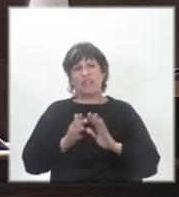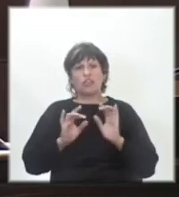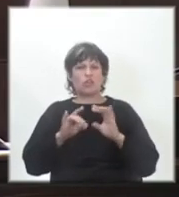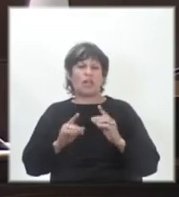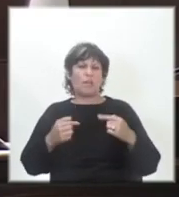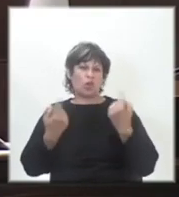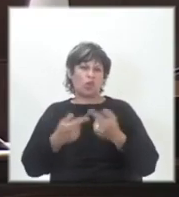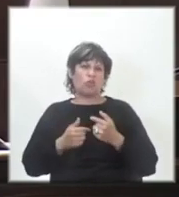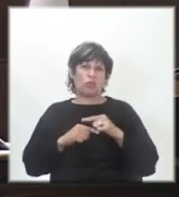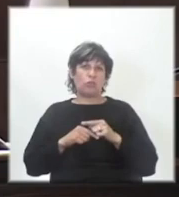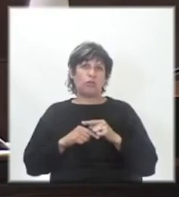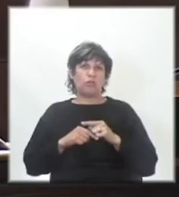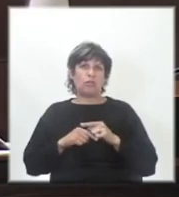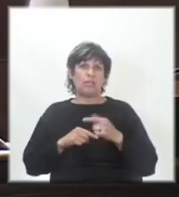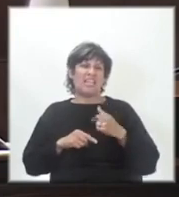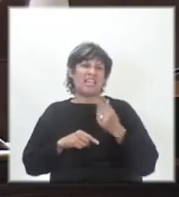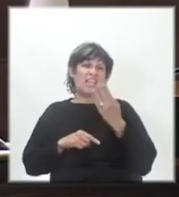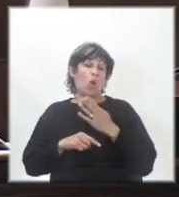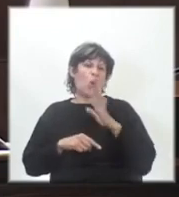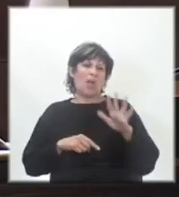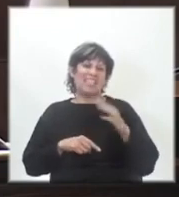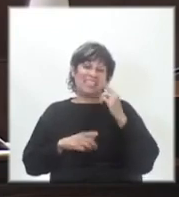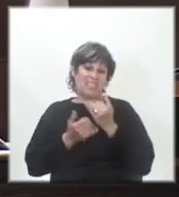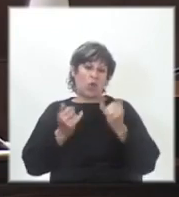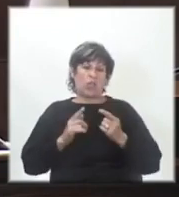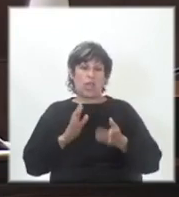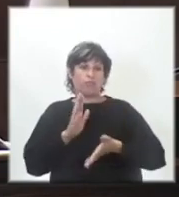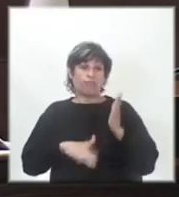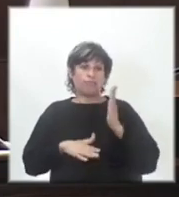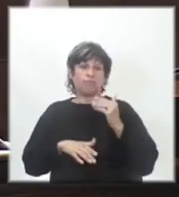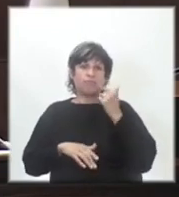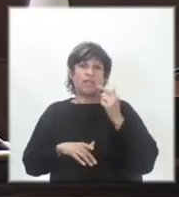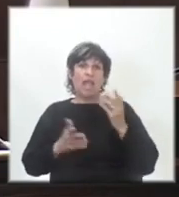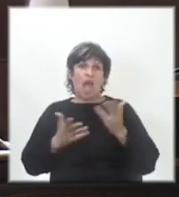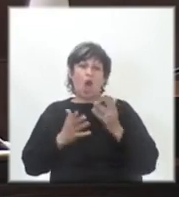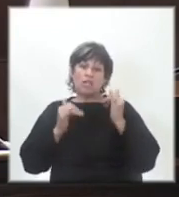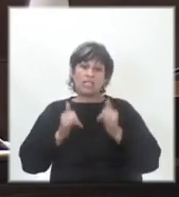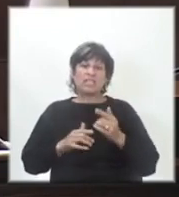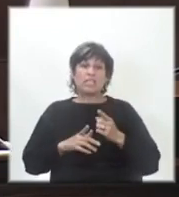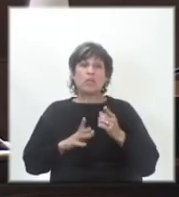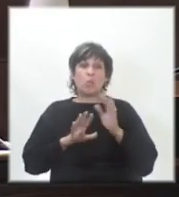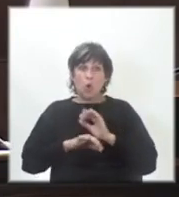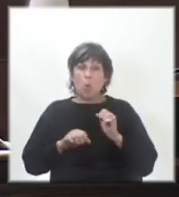Y fue en 45 días. Ahora resulta que sí, porque increíblemente,